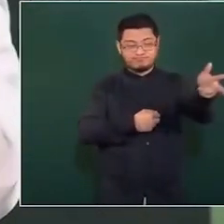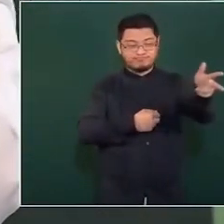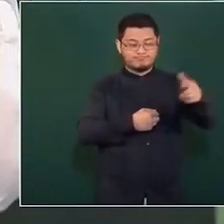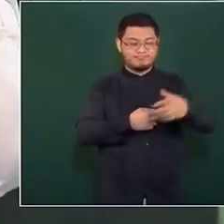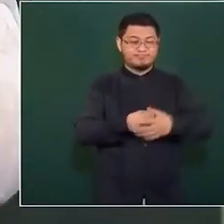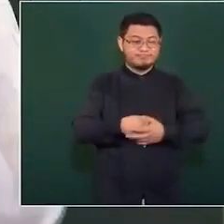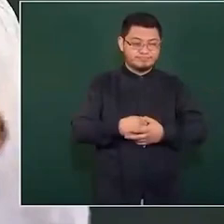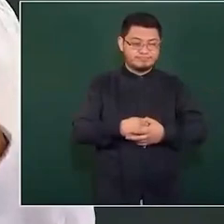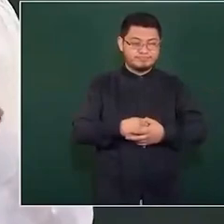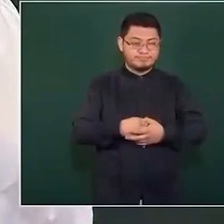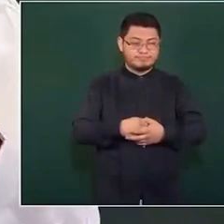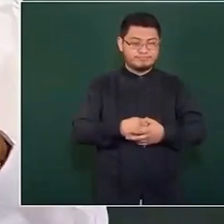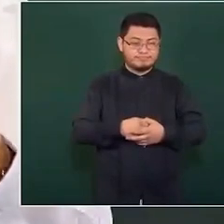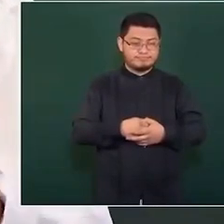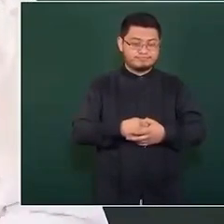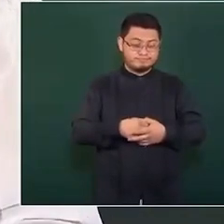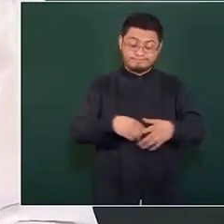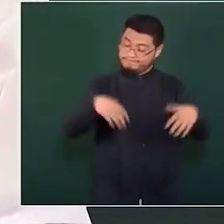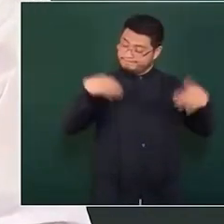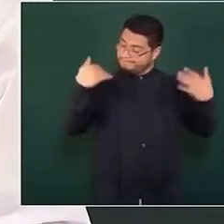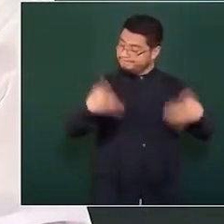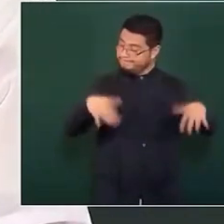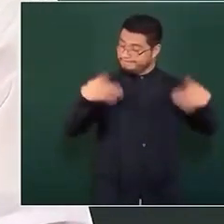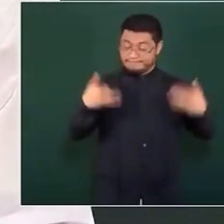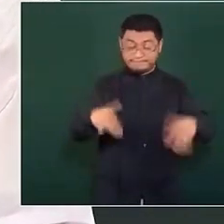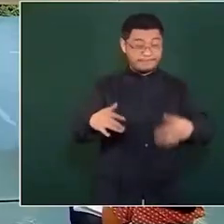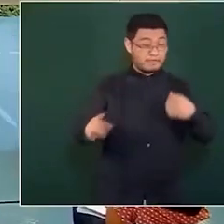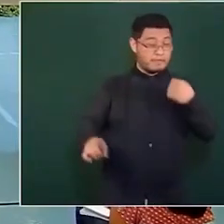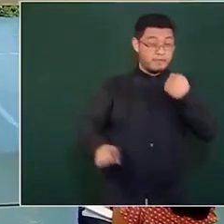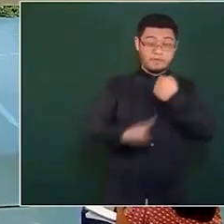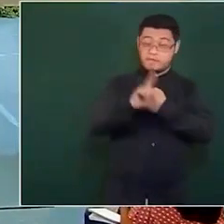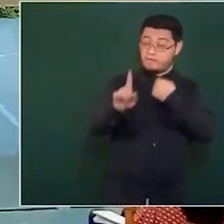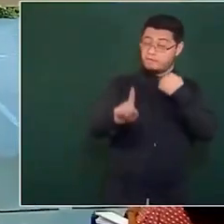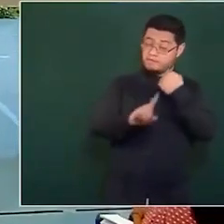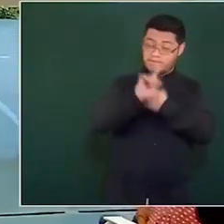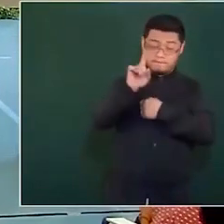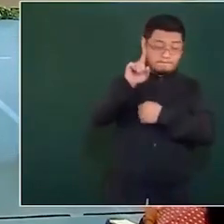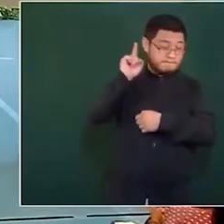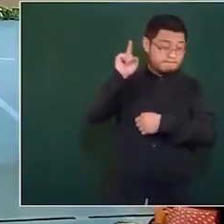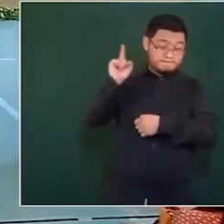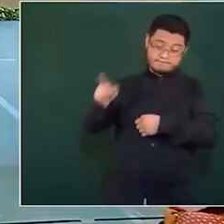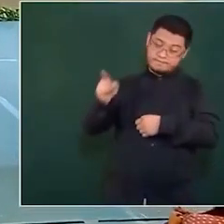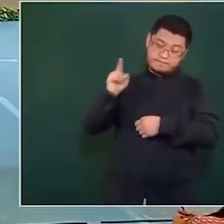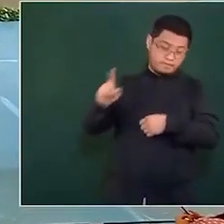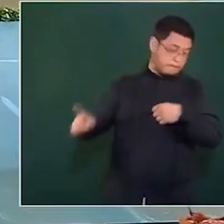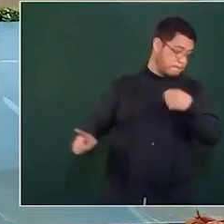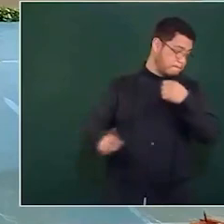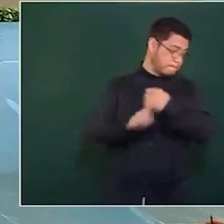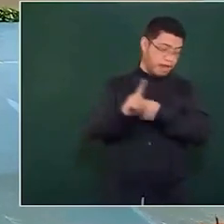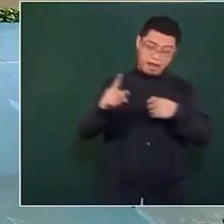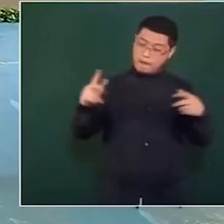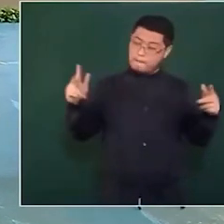un gran conflicto, una gran provocación